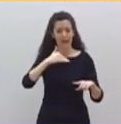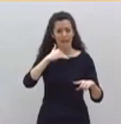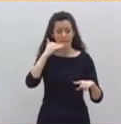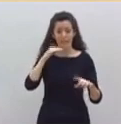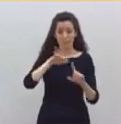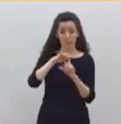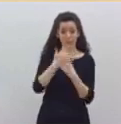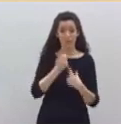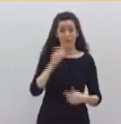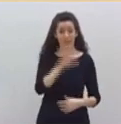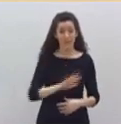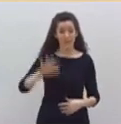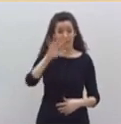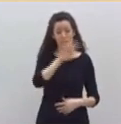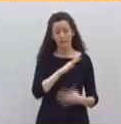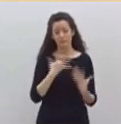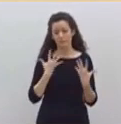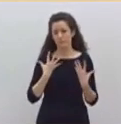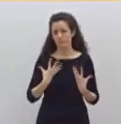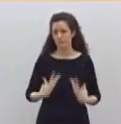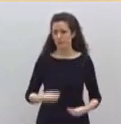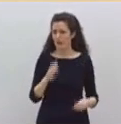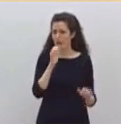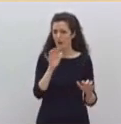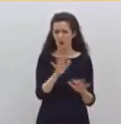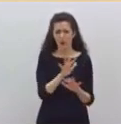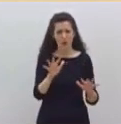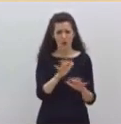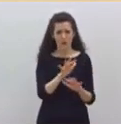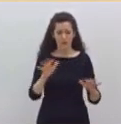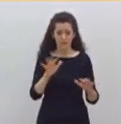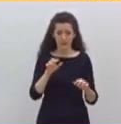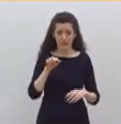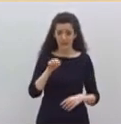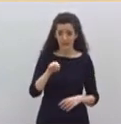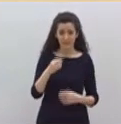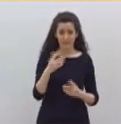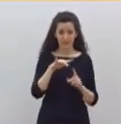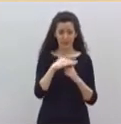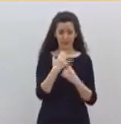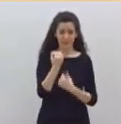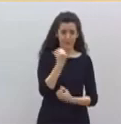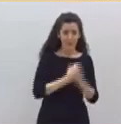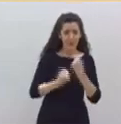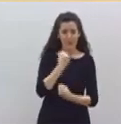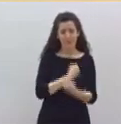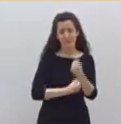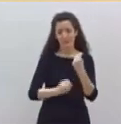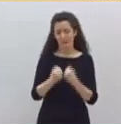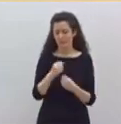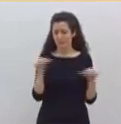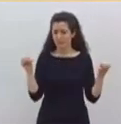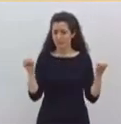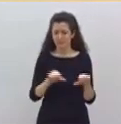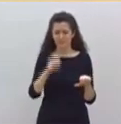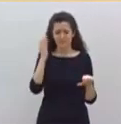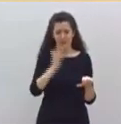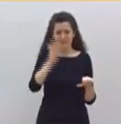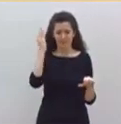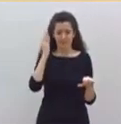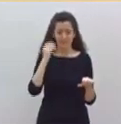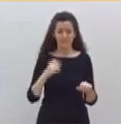catástrofe en vidas humanas. Esto es una hecatombe económica. Y aunque se abuse de esa comparación e incluso se abuse de